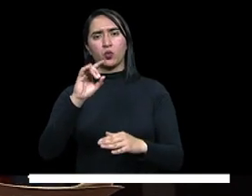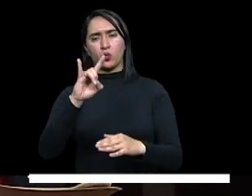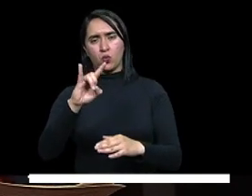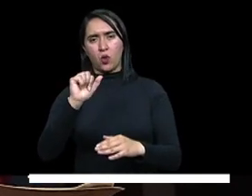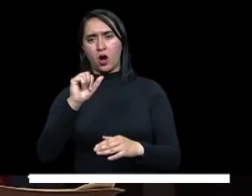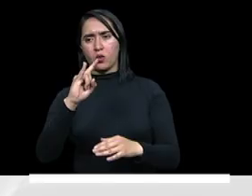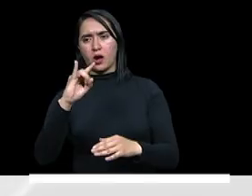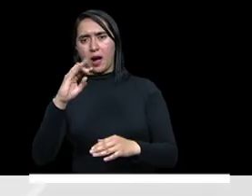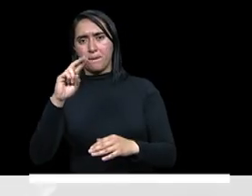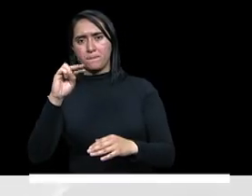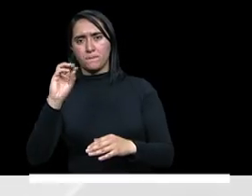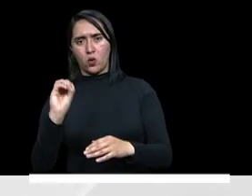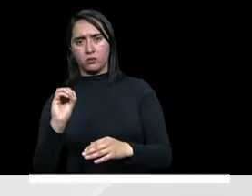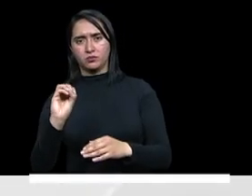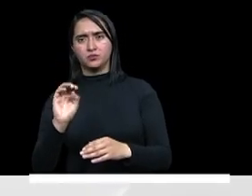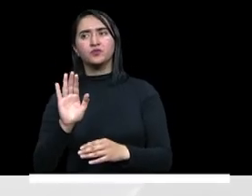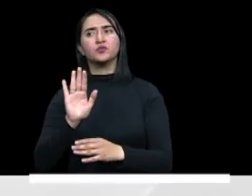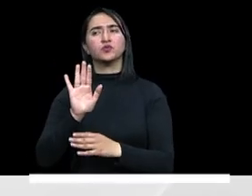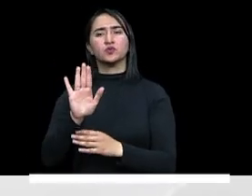del Cesar.